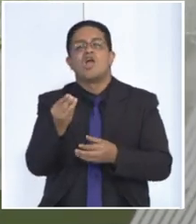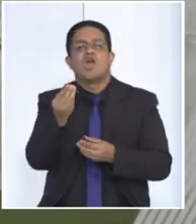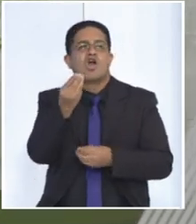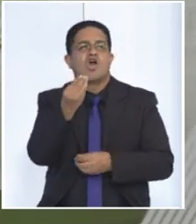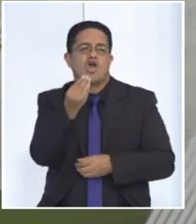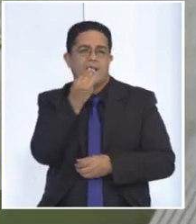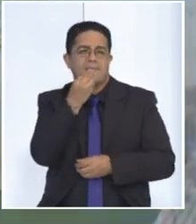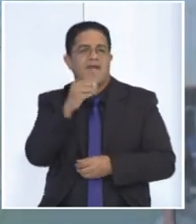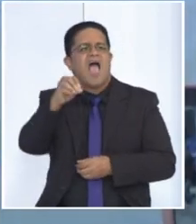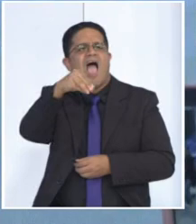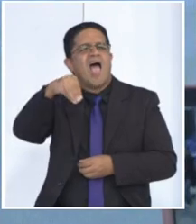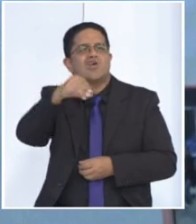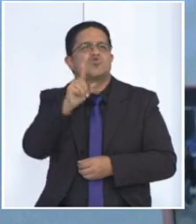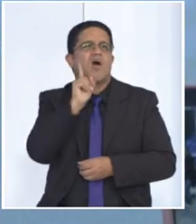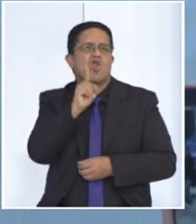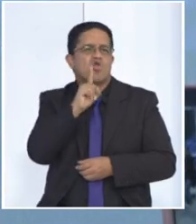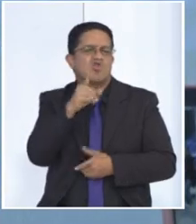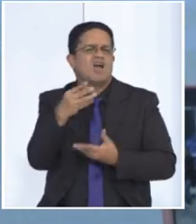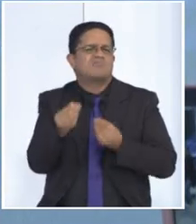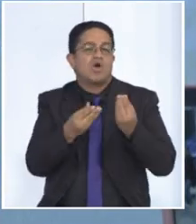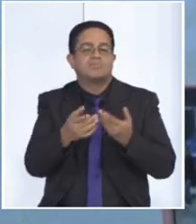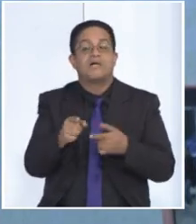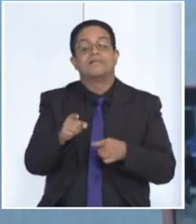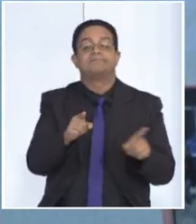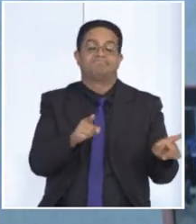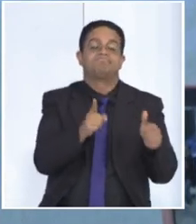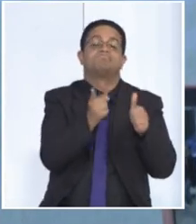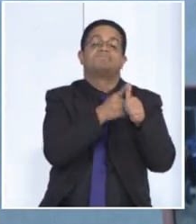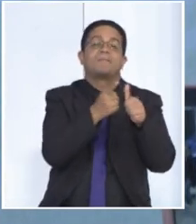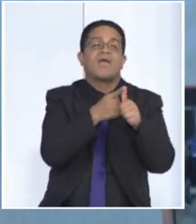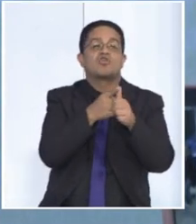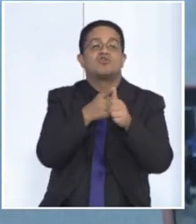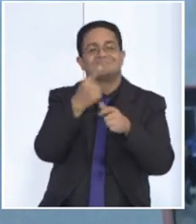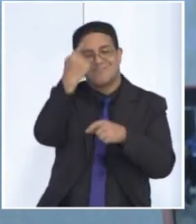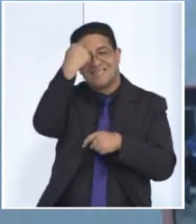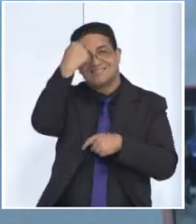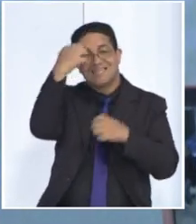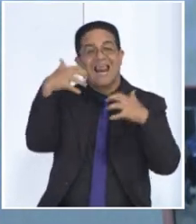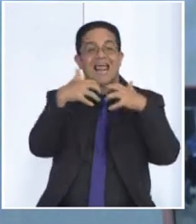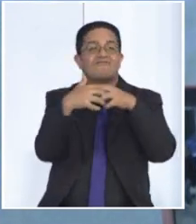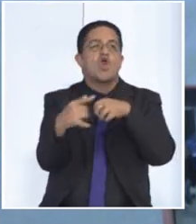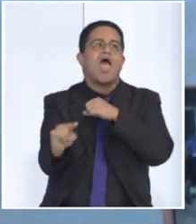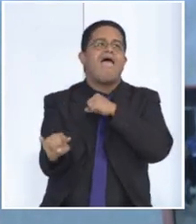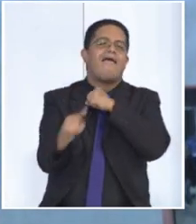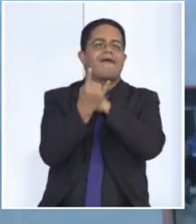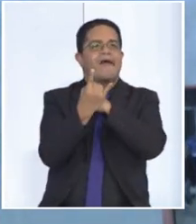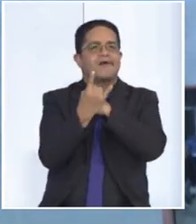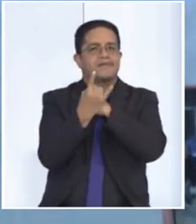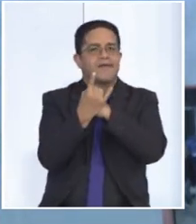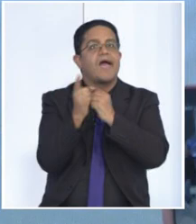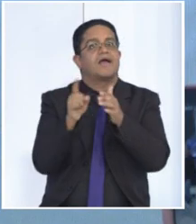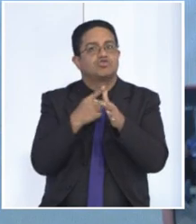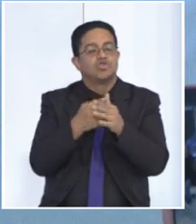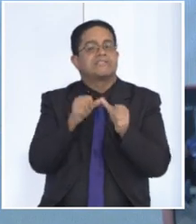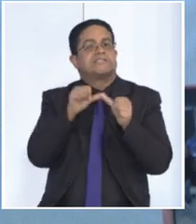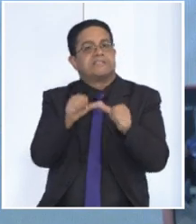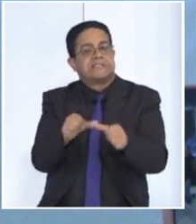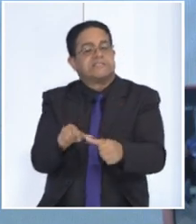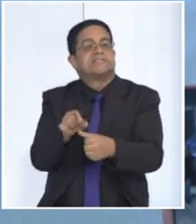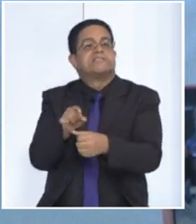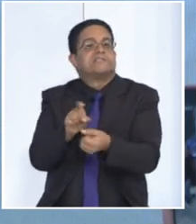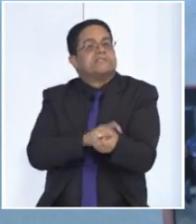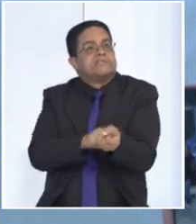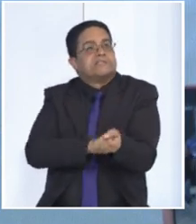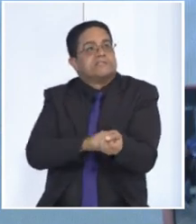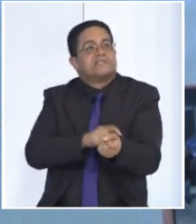edulcorantes. Primero que engañas a tu cerebro y nunca, lo decíamos al inicio, va a seguir persistiendo tu adicción porque jamás le das al cerebro